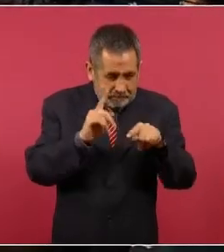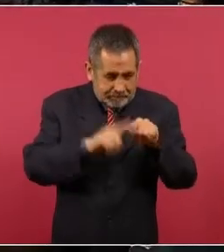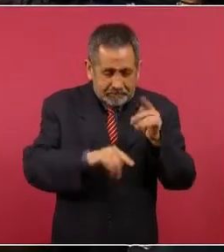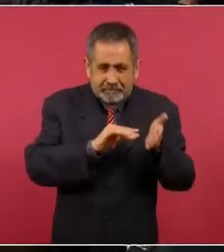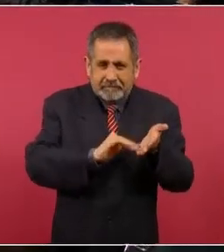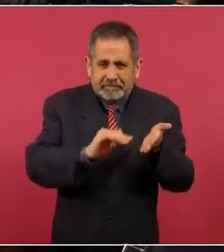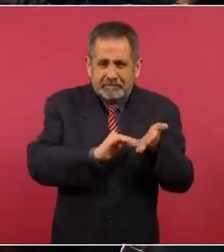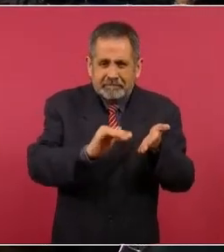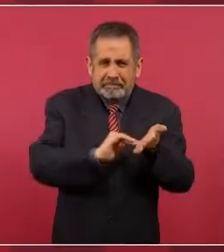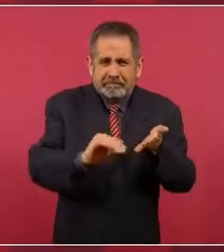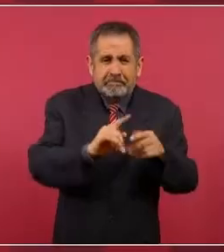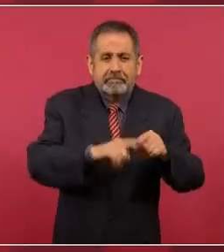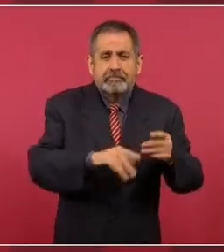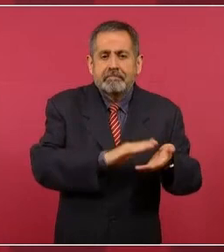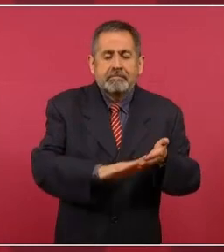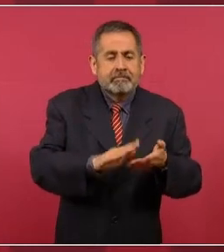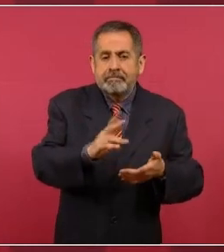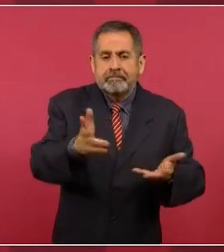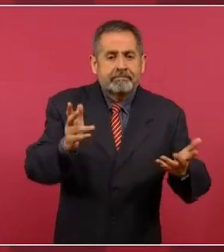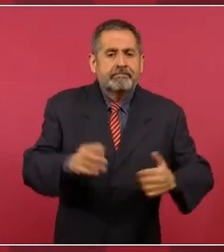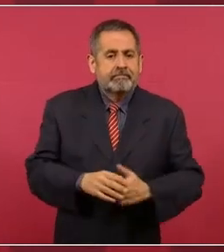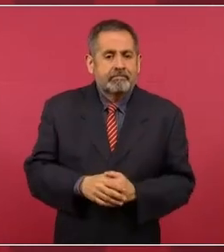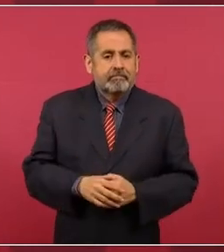borraron el